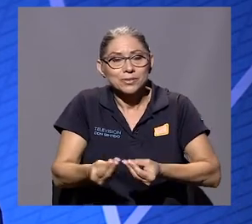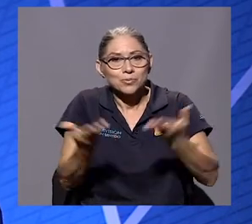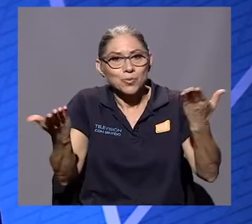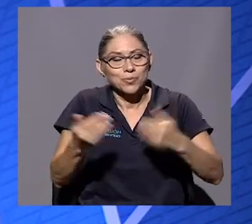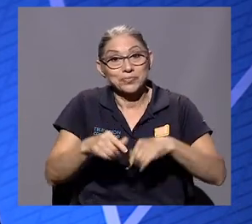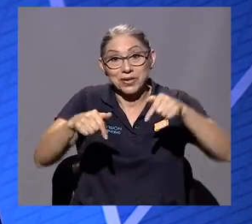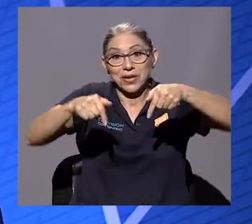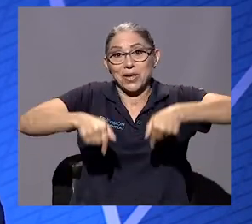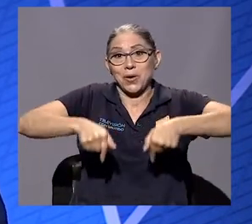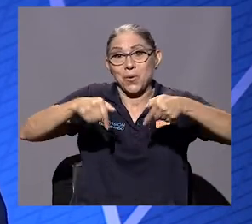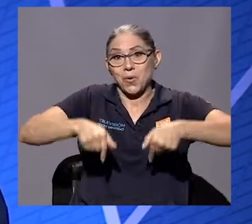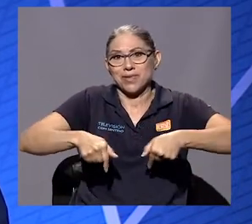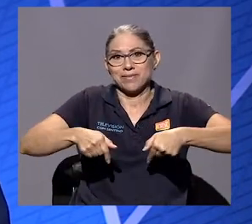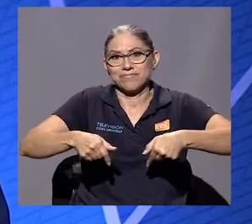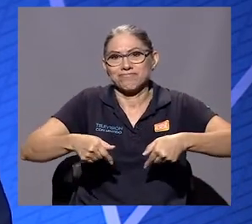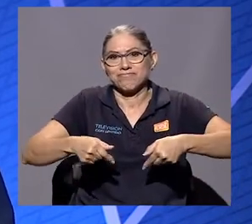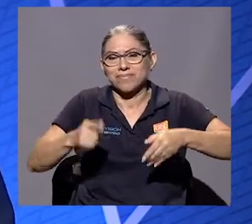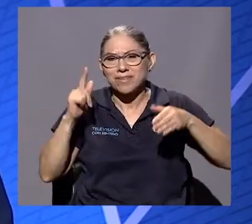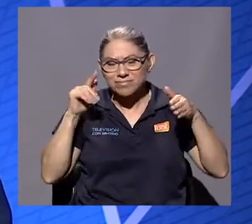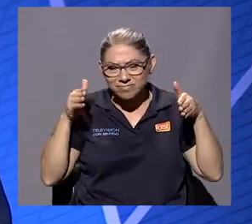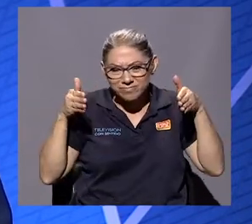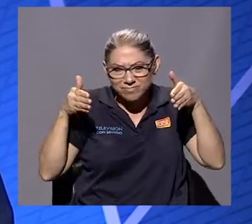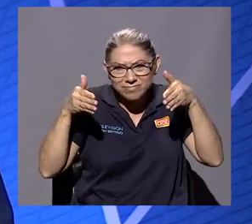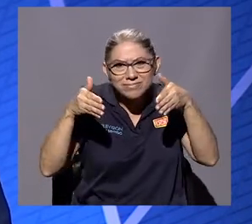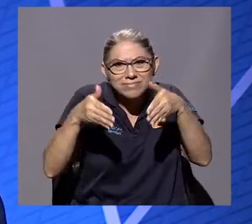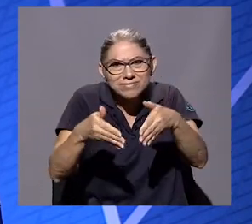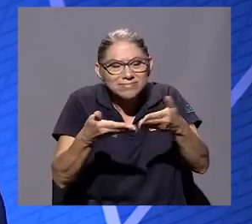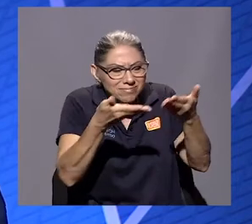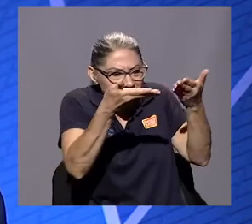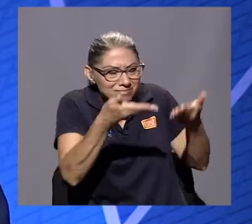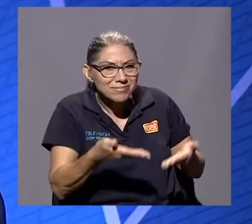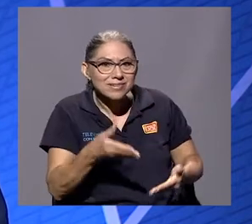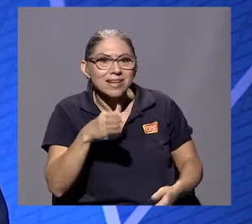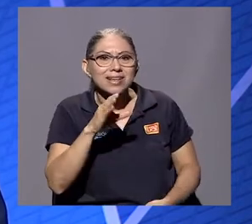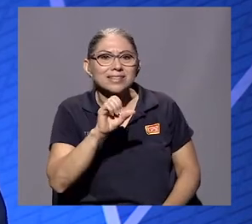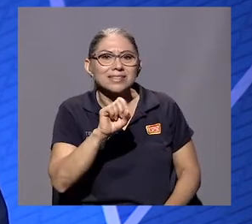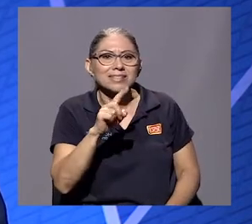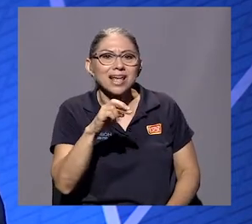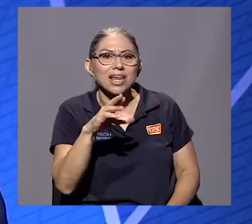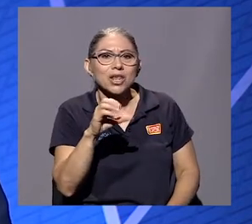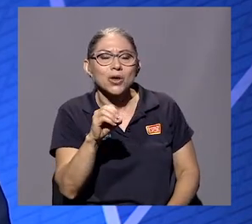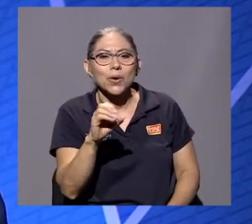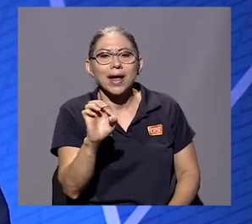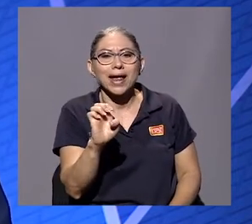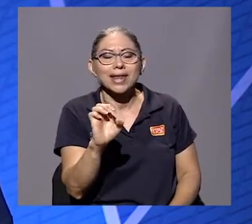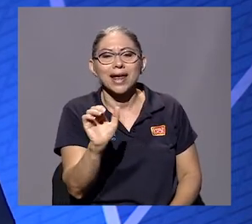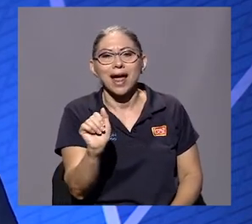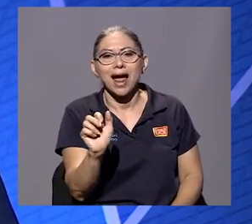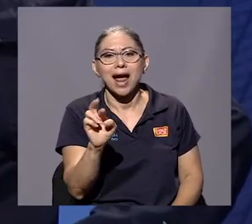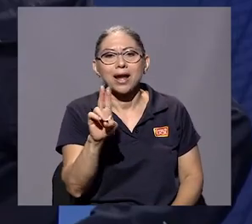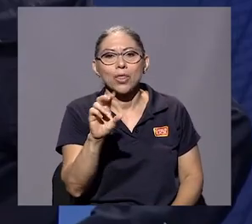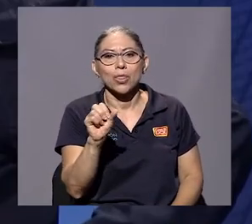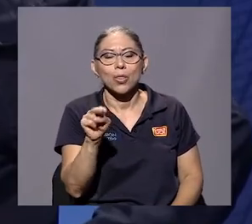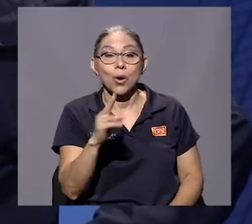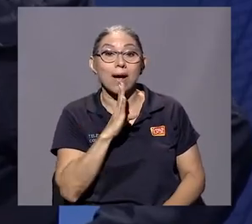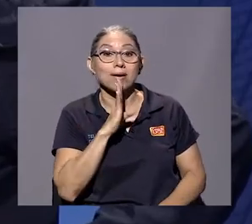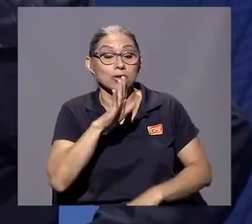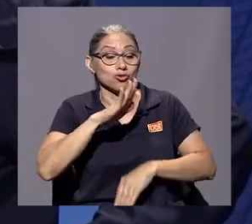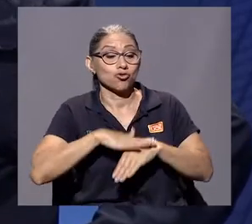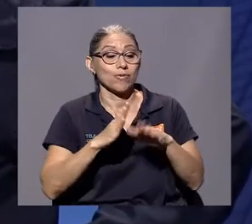público, que hoy tiene como punto de epicentro a don Sergio Erigardón, hablando sobre este texto